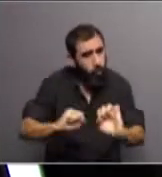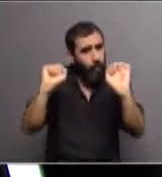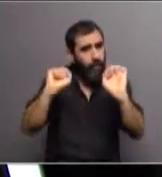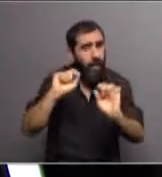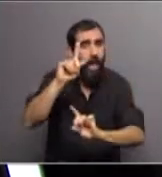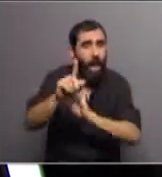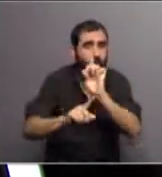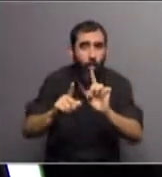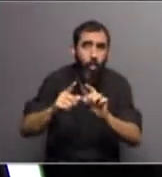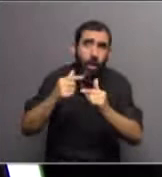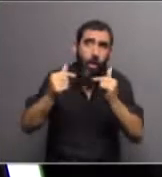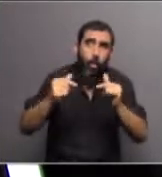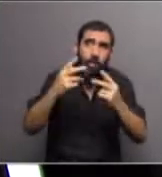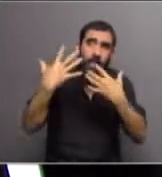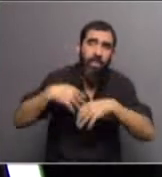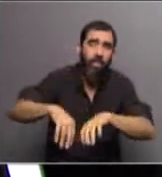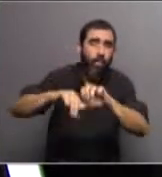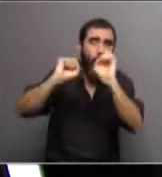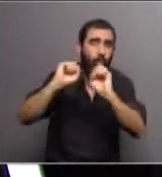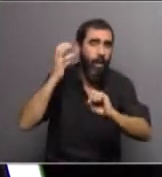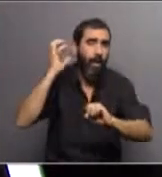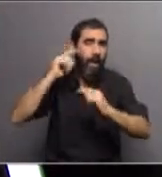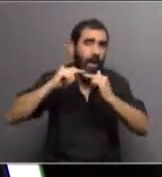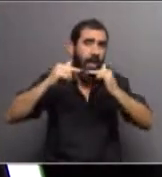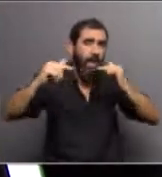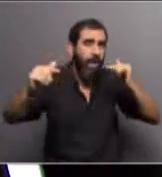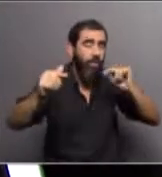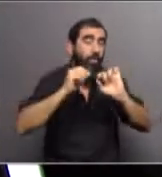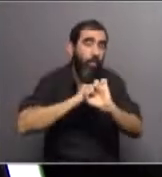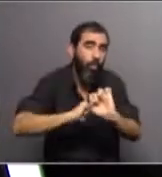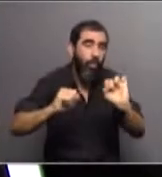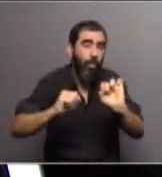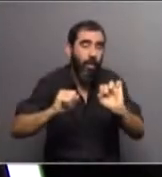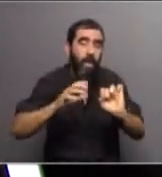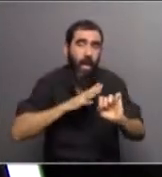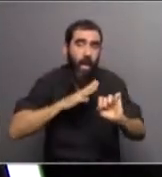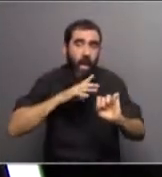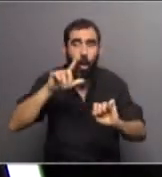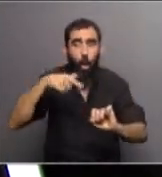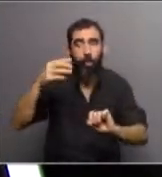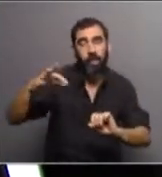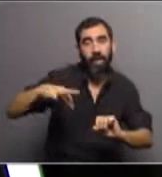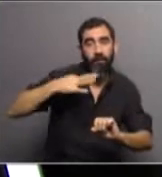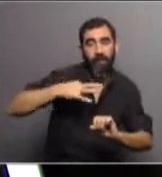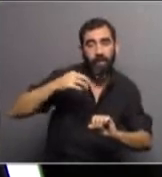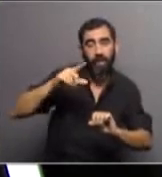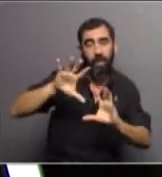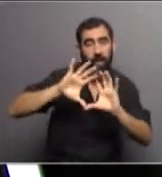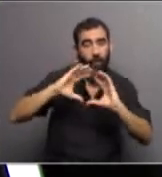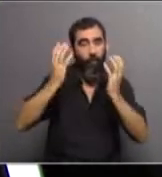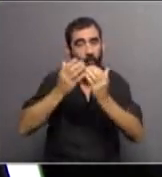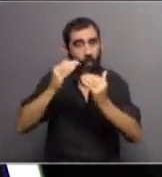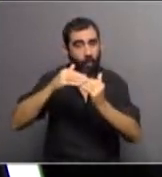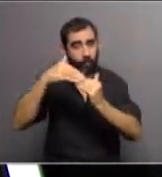algún tipo de señal en el espectro radioeléctrico que permite inferir la existencia de vida extraterrestre. Ha habido